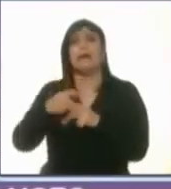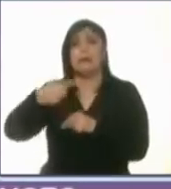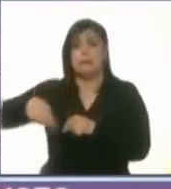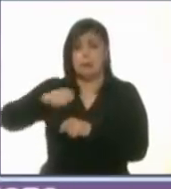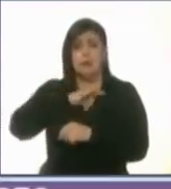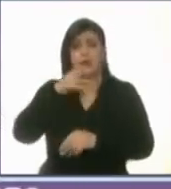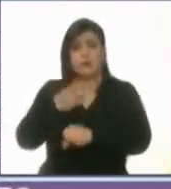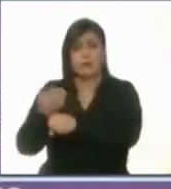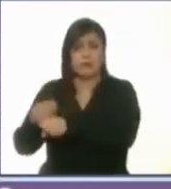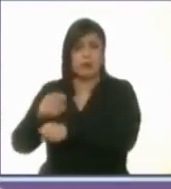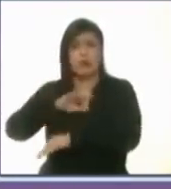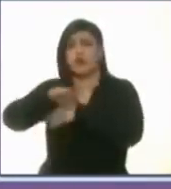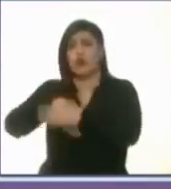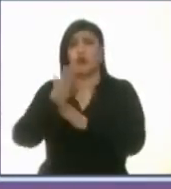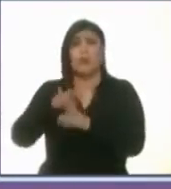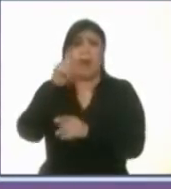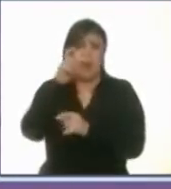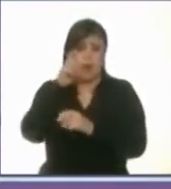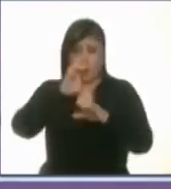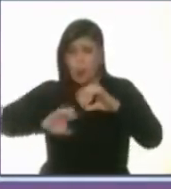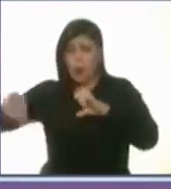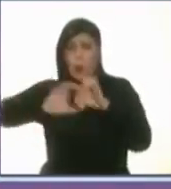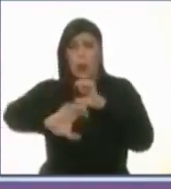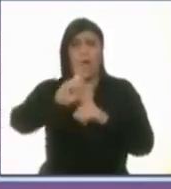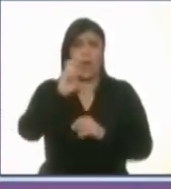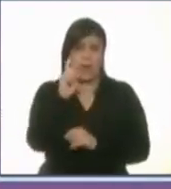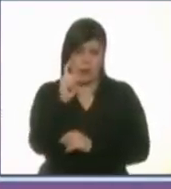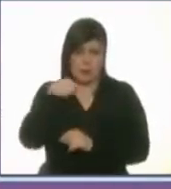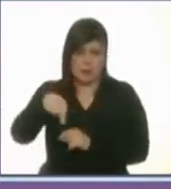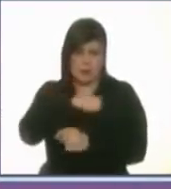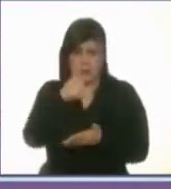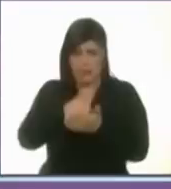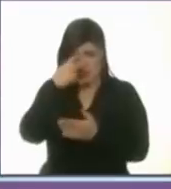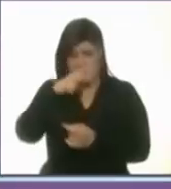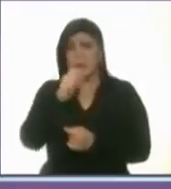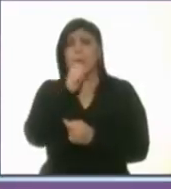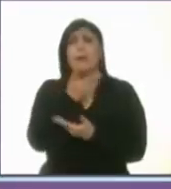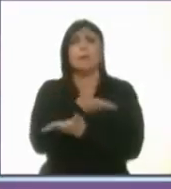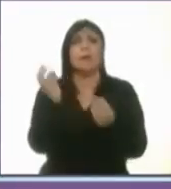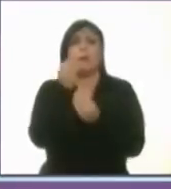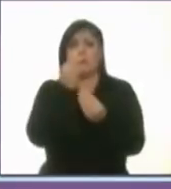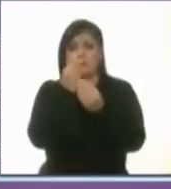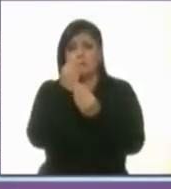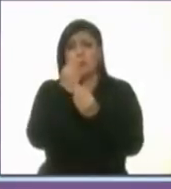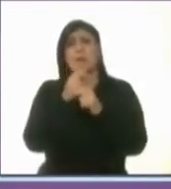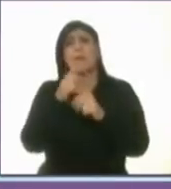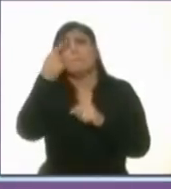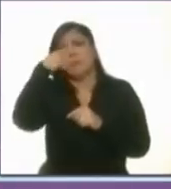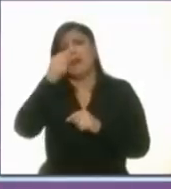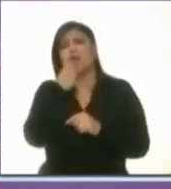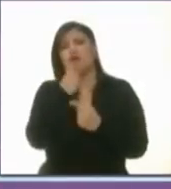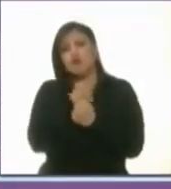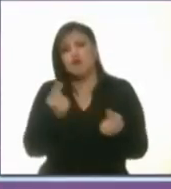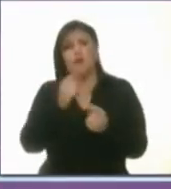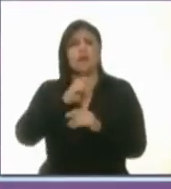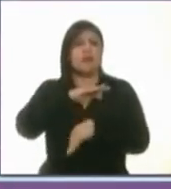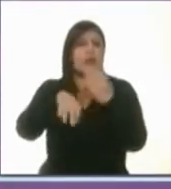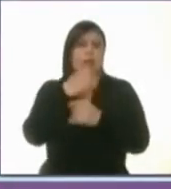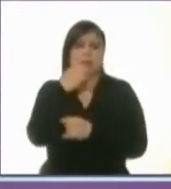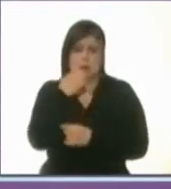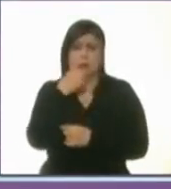infraestructura hidráulica. Comedores para los niños en todas las escuelas. A los